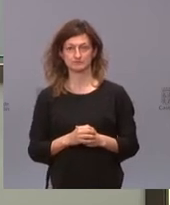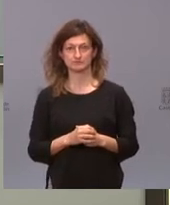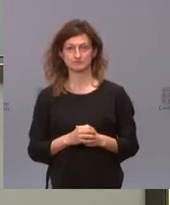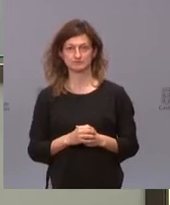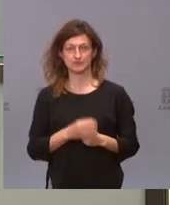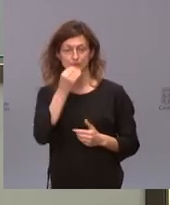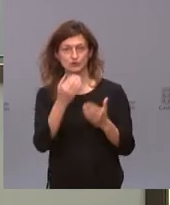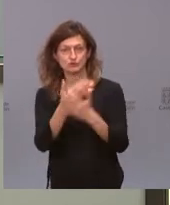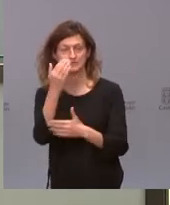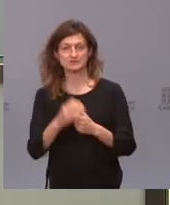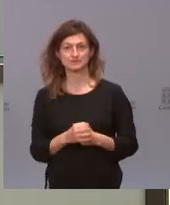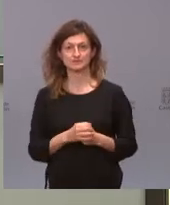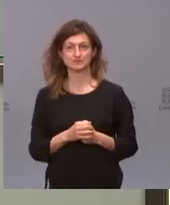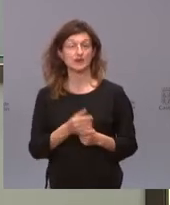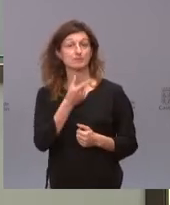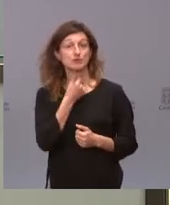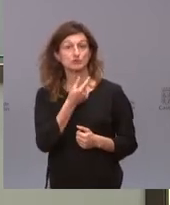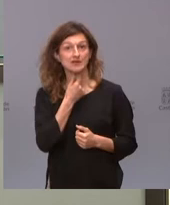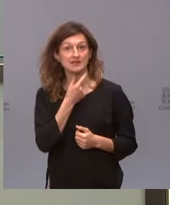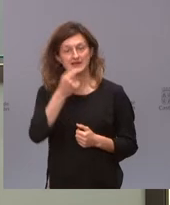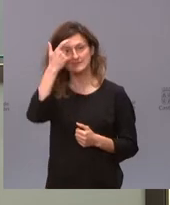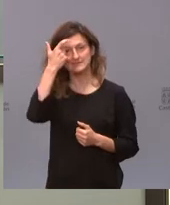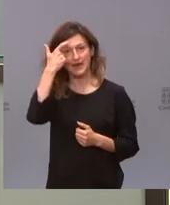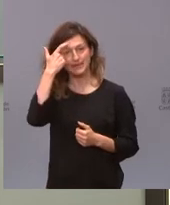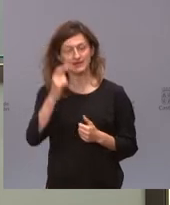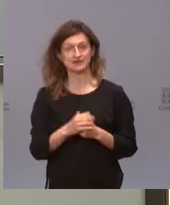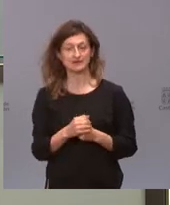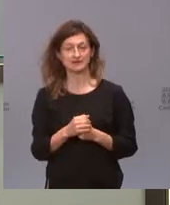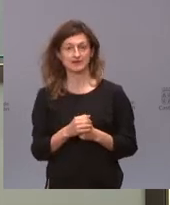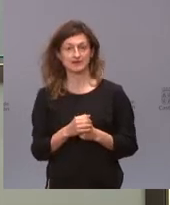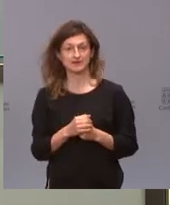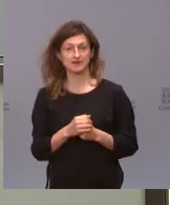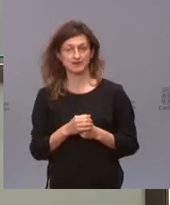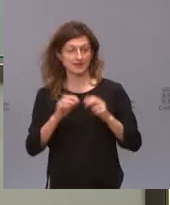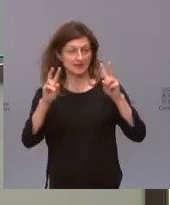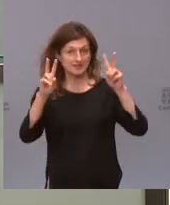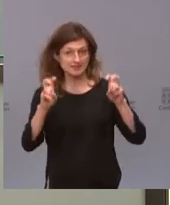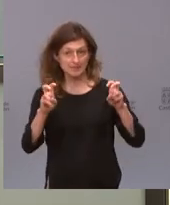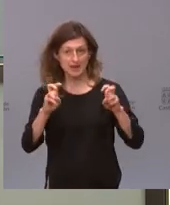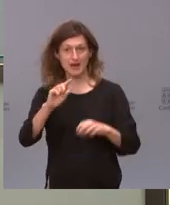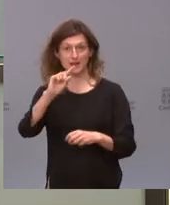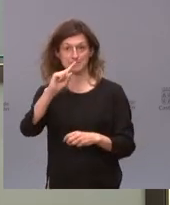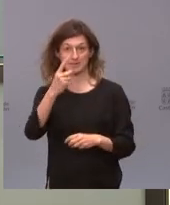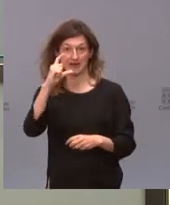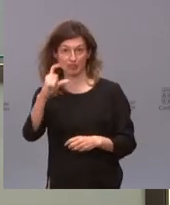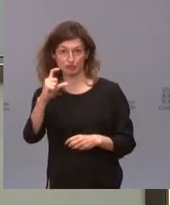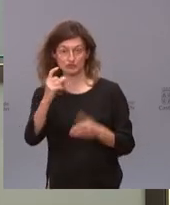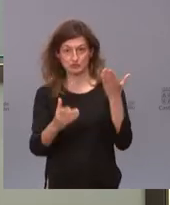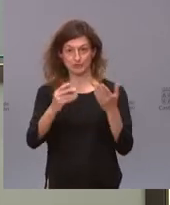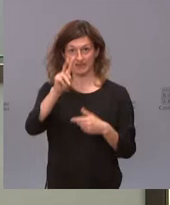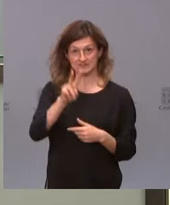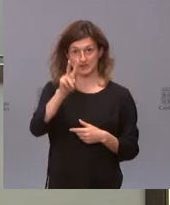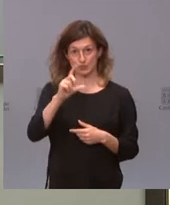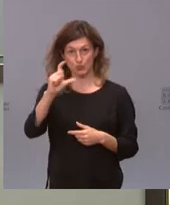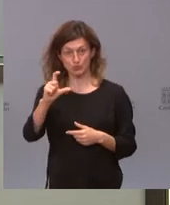Buenos días. Me gustaría saber con respecto a esa periodización que se va a hacer de la primera dosis respecto a la segunda, o sea,